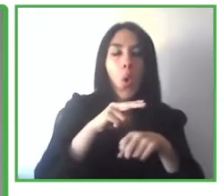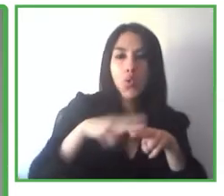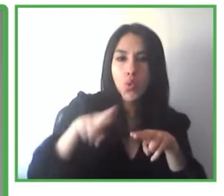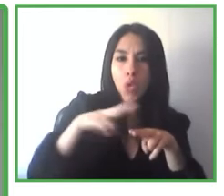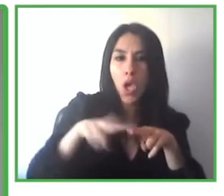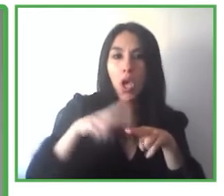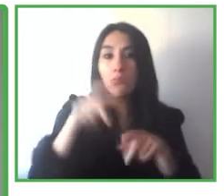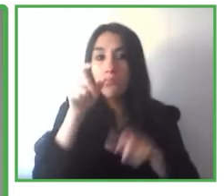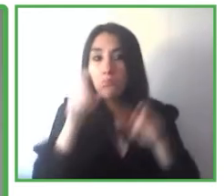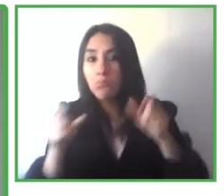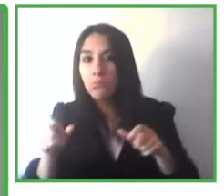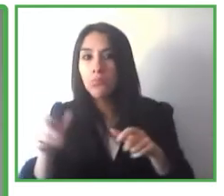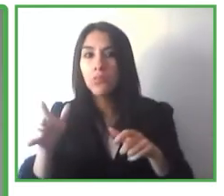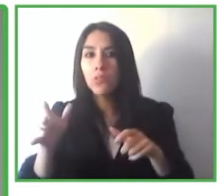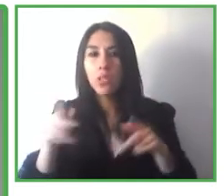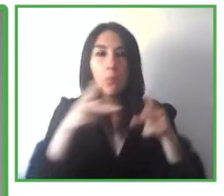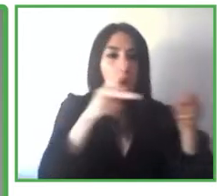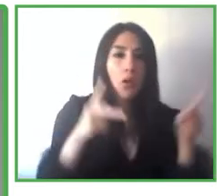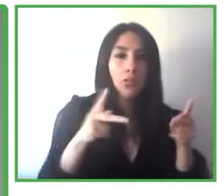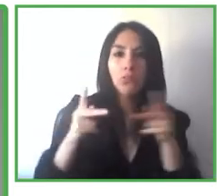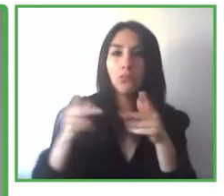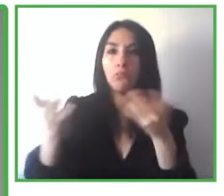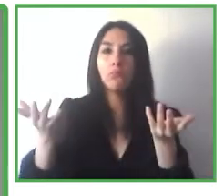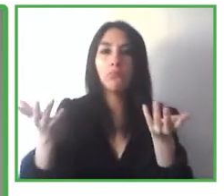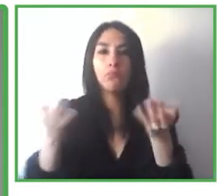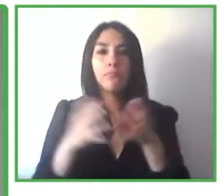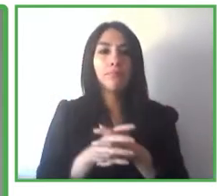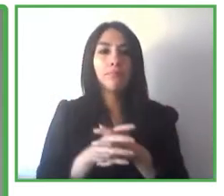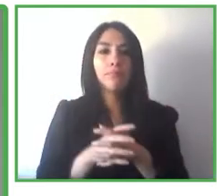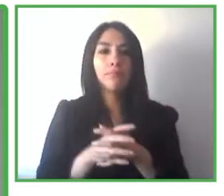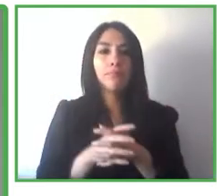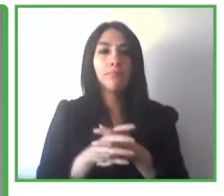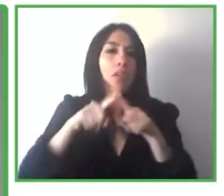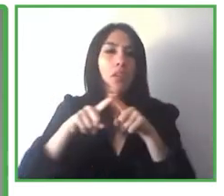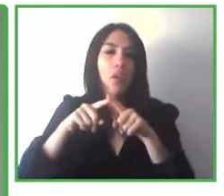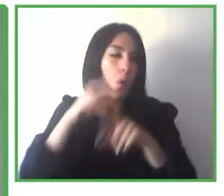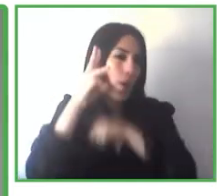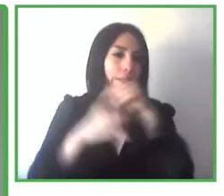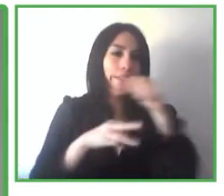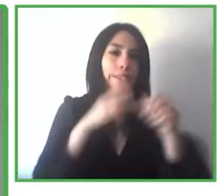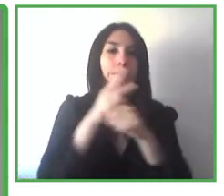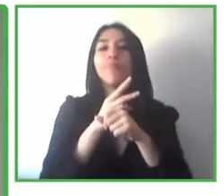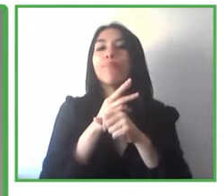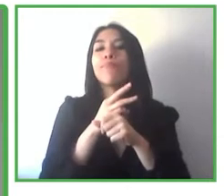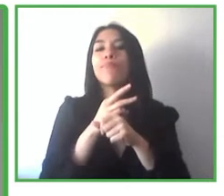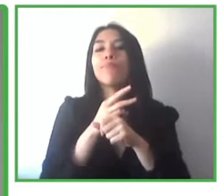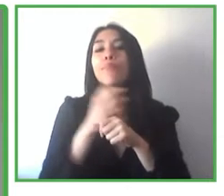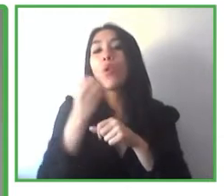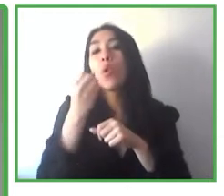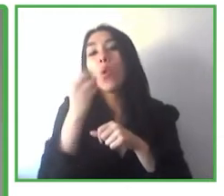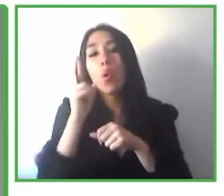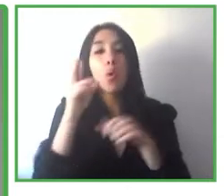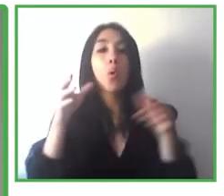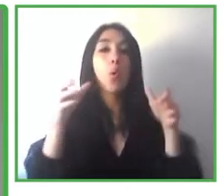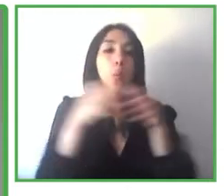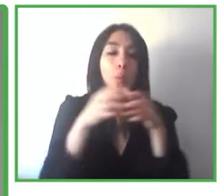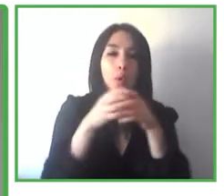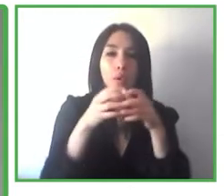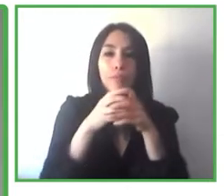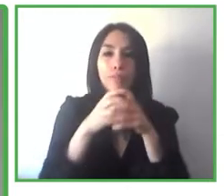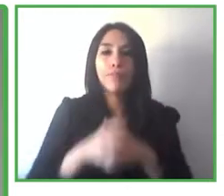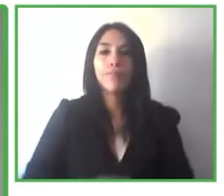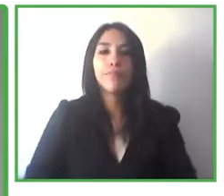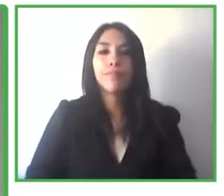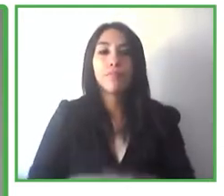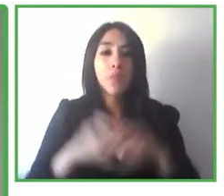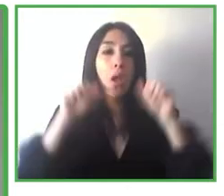puede ser utilizada de distintas formas individualmente o conjuntamente también. Y puede ayudar desde luego a que los modos